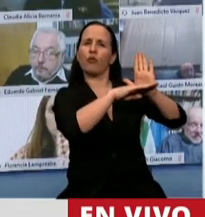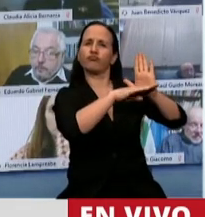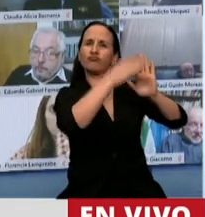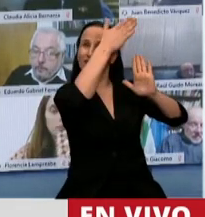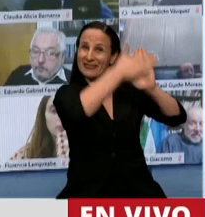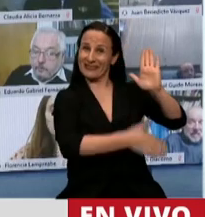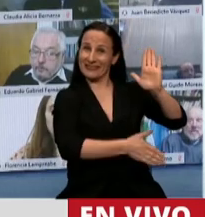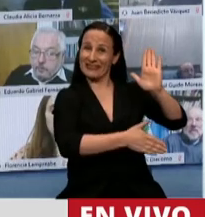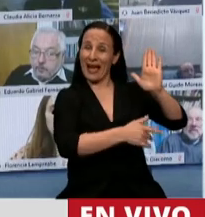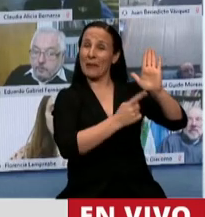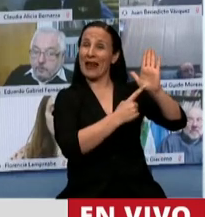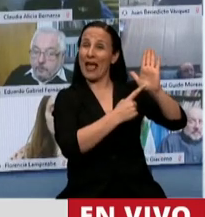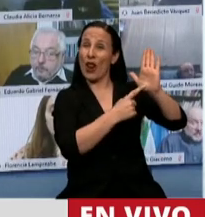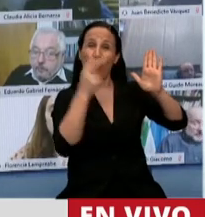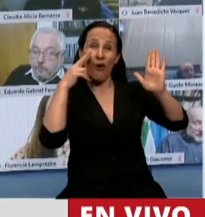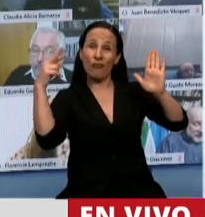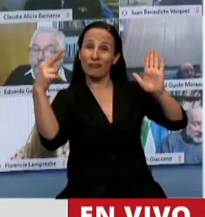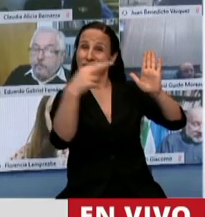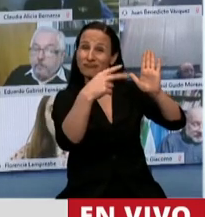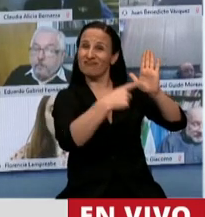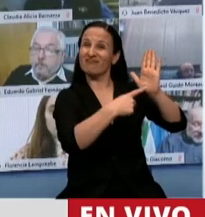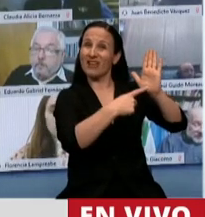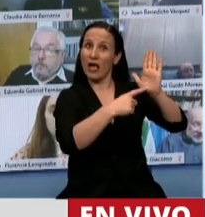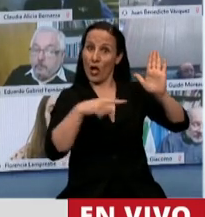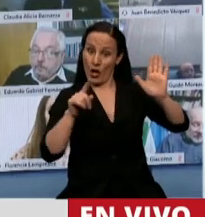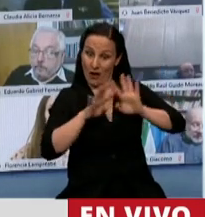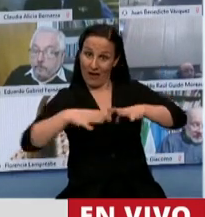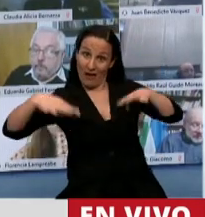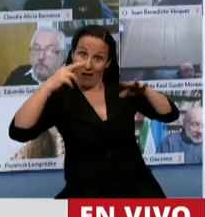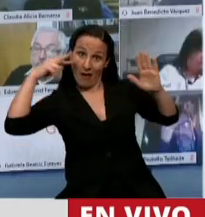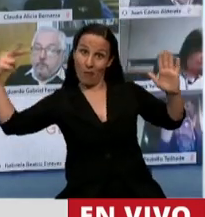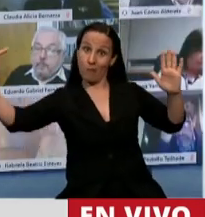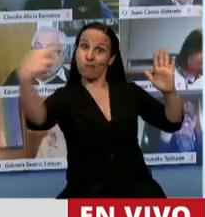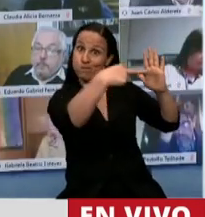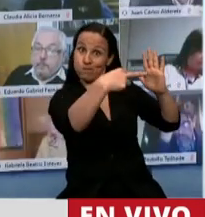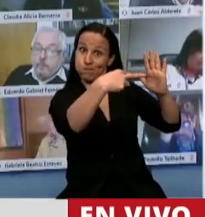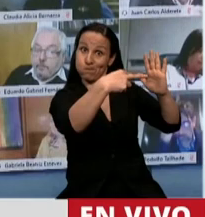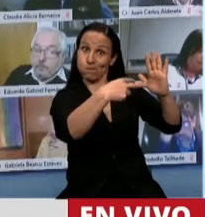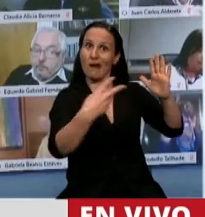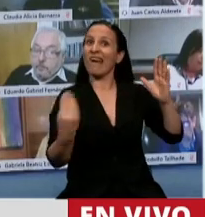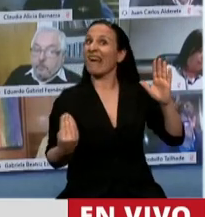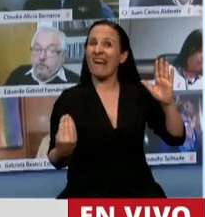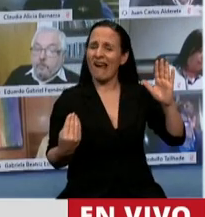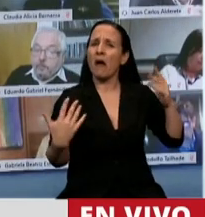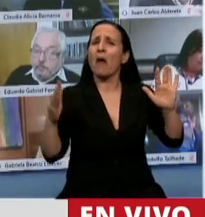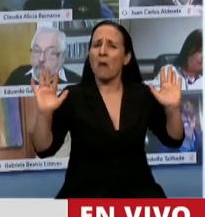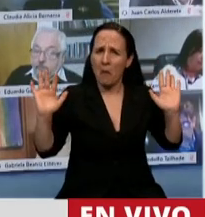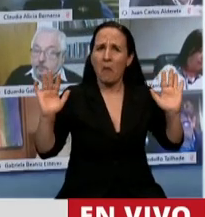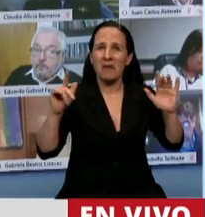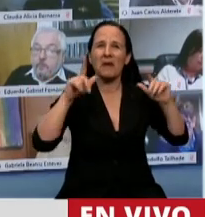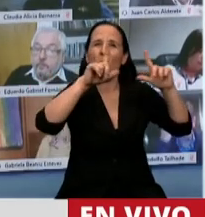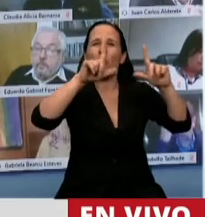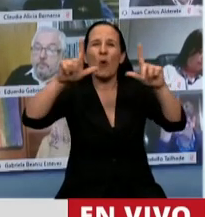Ese tablero que está ahí, que todos los que estamos en el recinto vemos y que seguramente en alguno de los